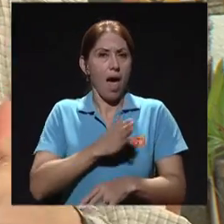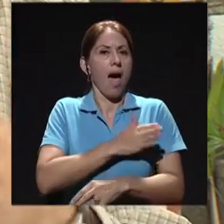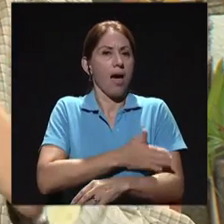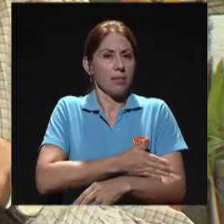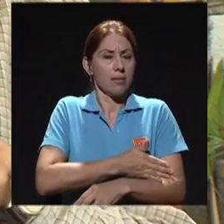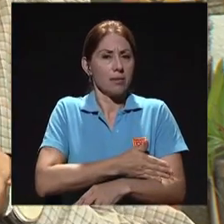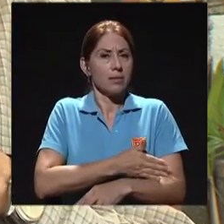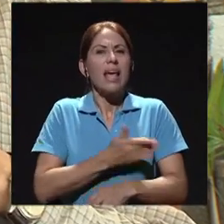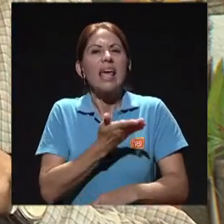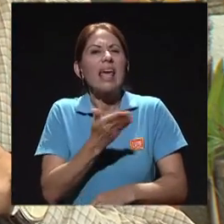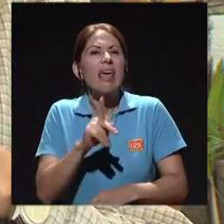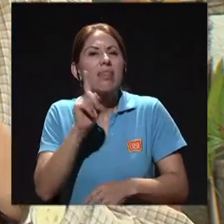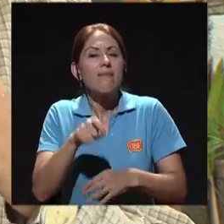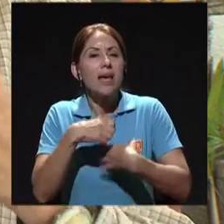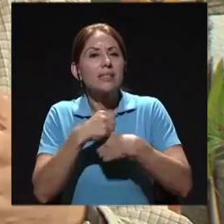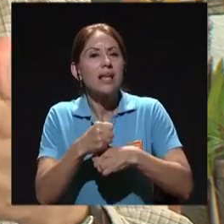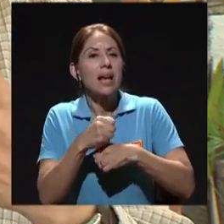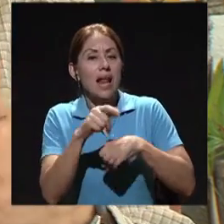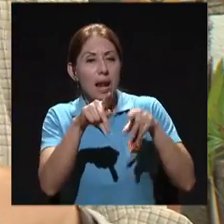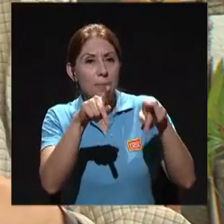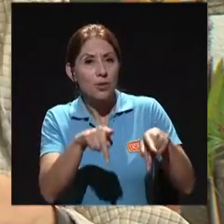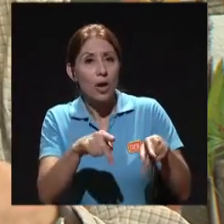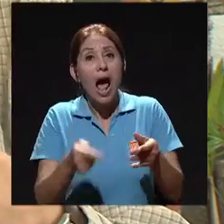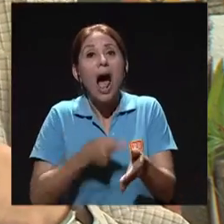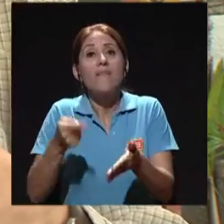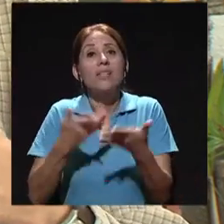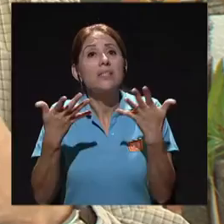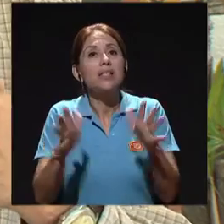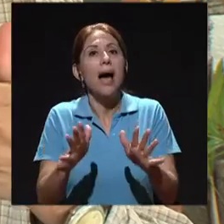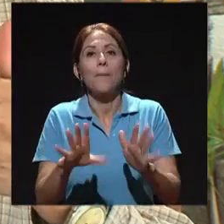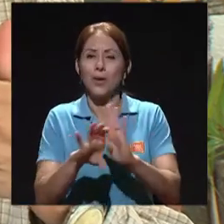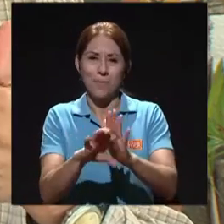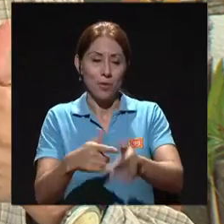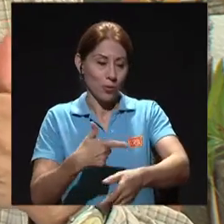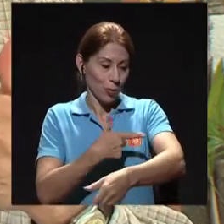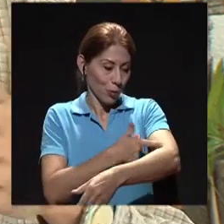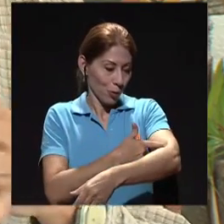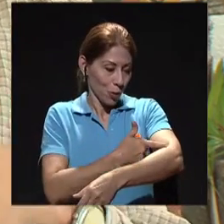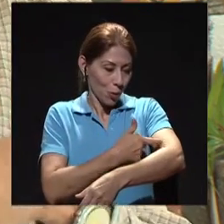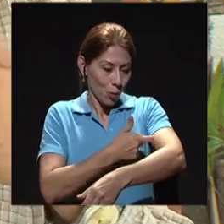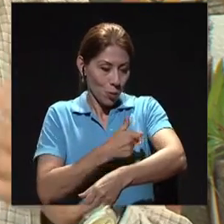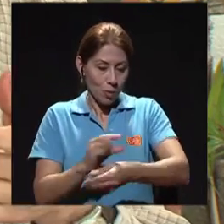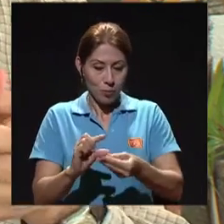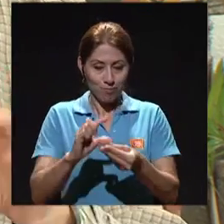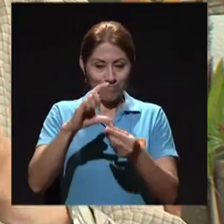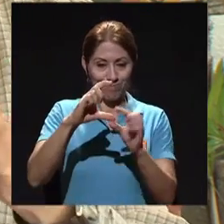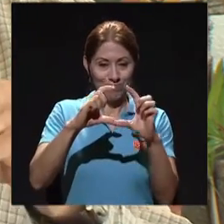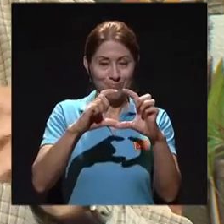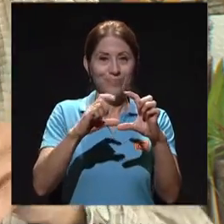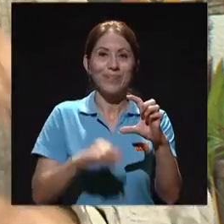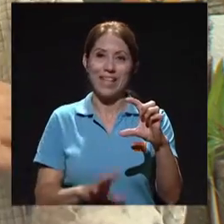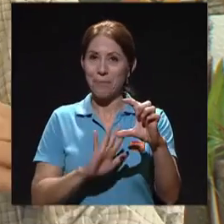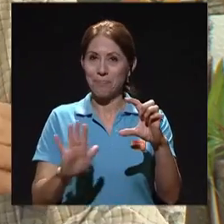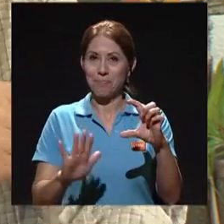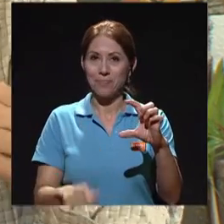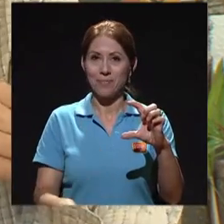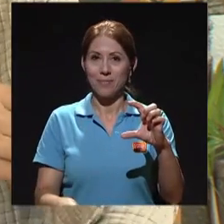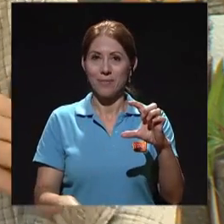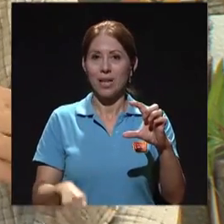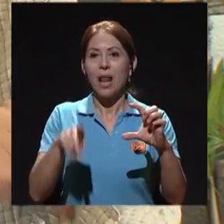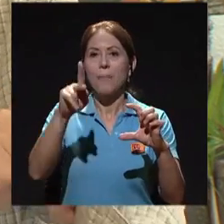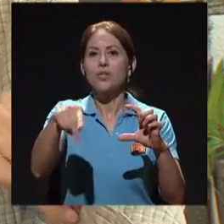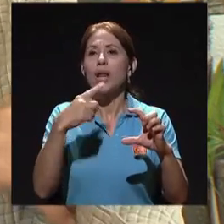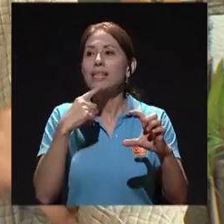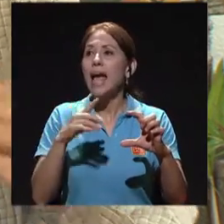hay que hacerle. ¿Verdad? Porque a veces ya se le tomó la muestra al paciente y ya cuando se tomó la muestra le dice, mire, ay, por cierto, no me puedes